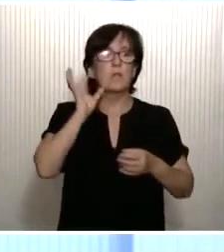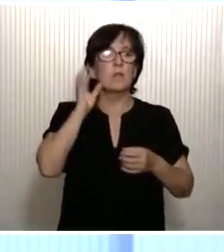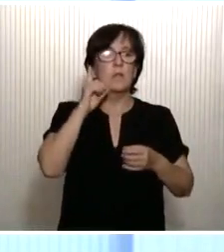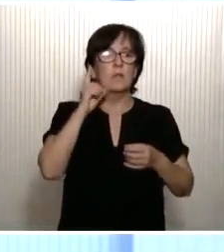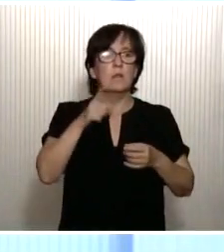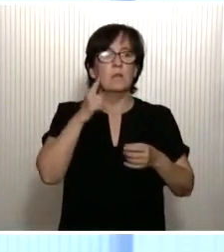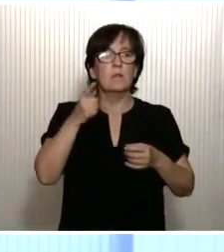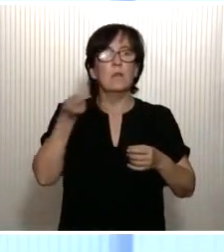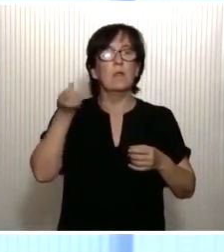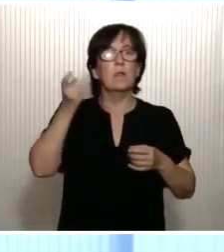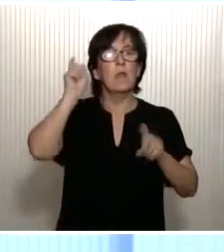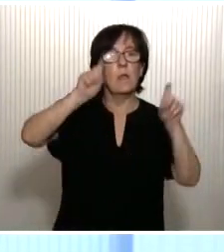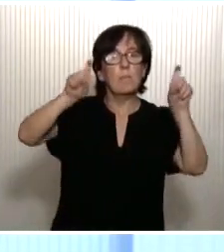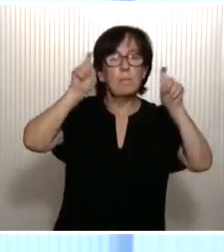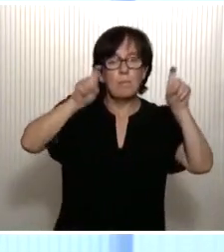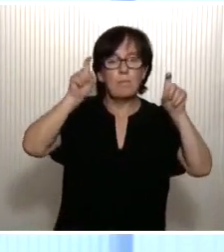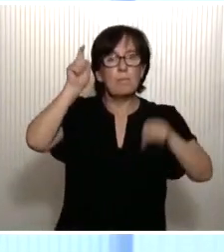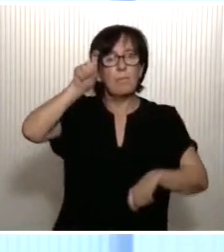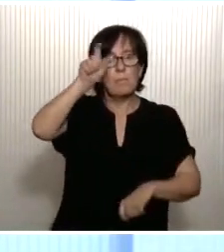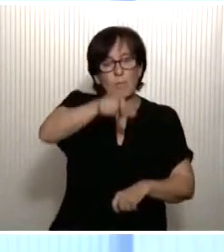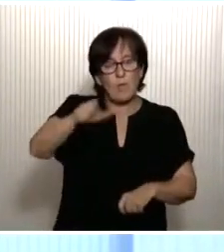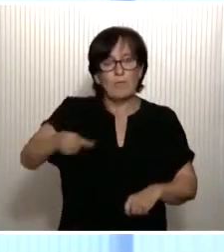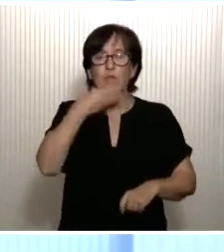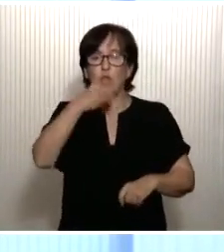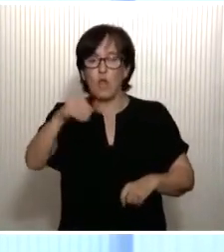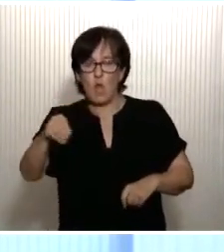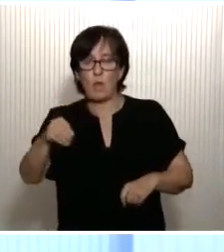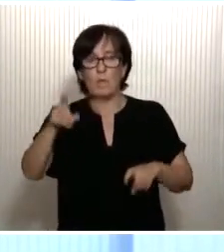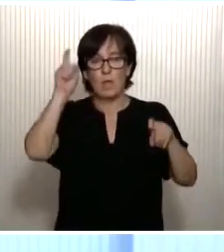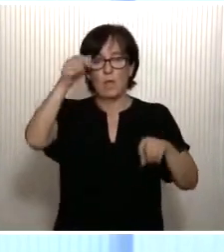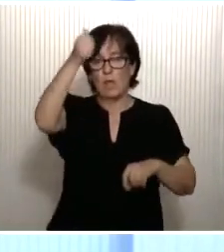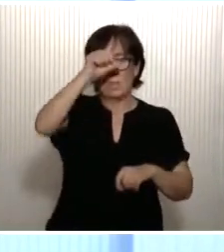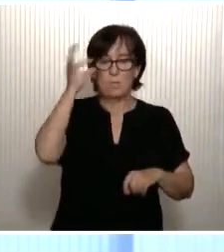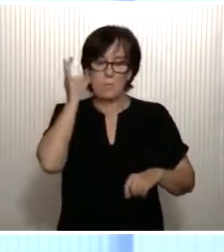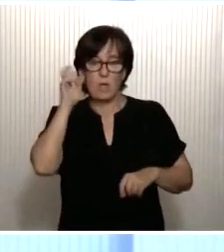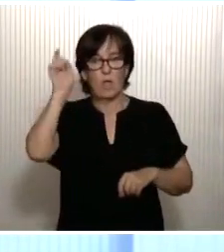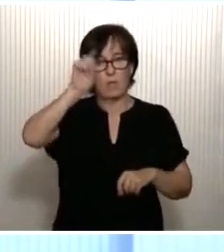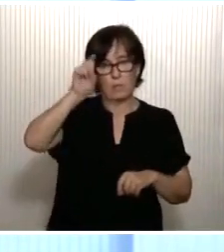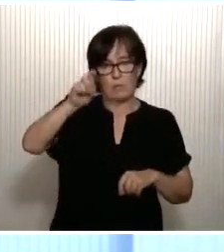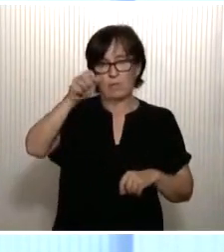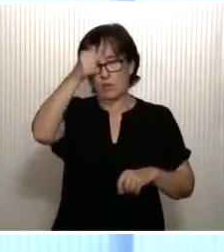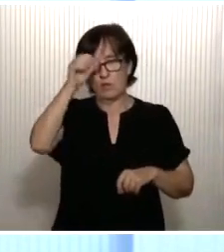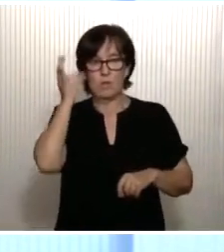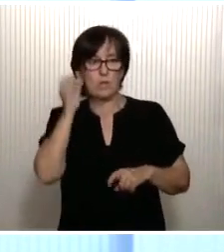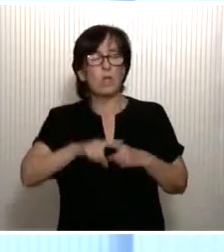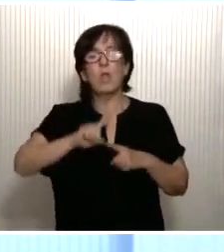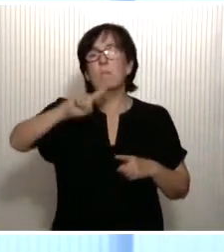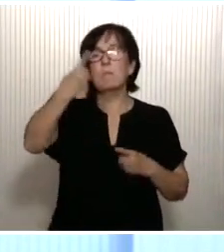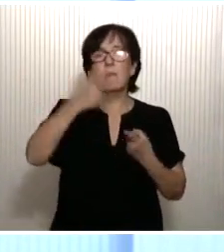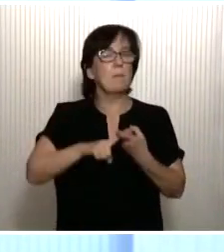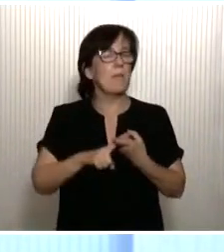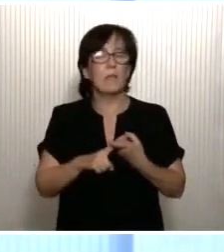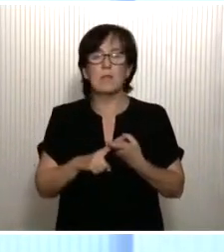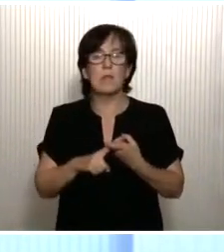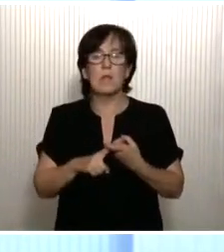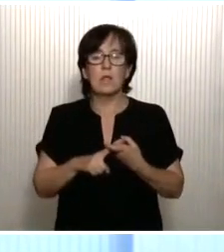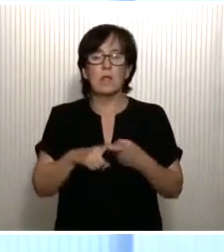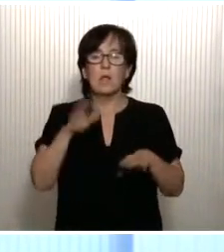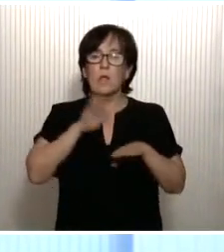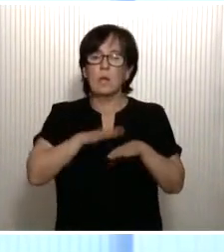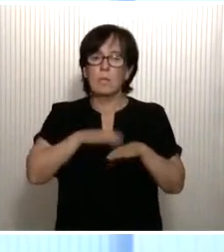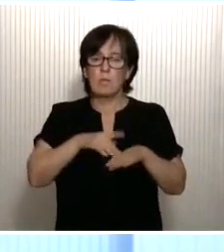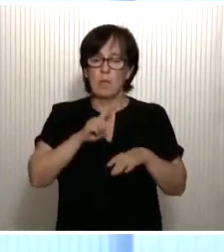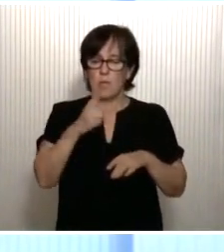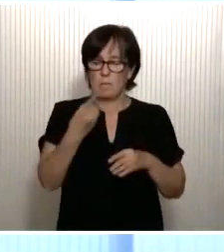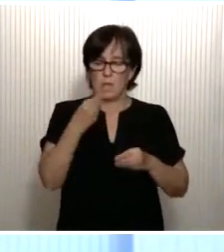el profesorado y nuestros jóvenes, los maestros y maestras y los profesores y profesoras. De los primeros, porque son